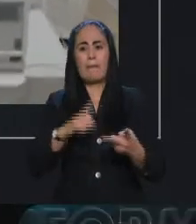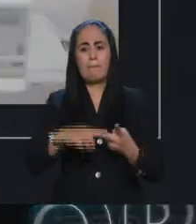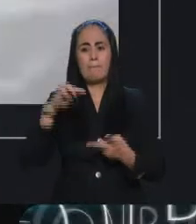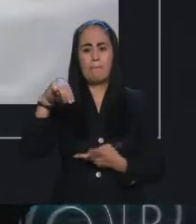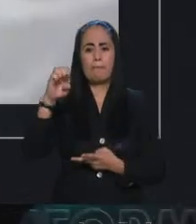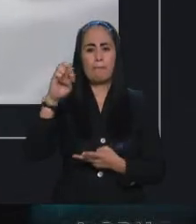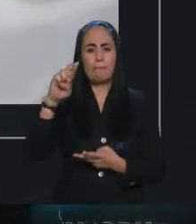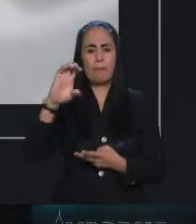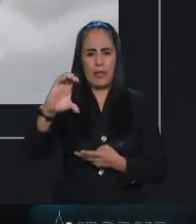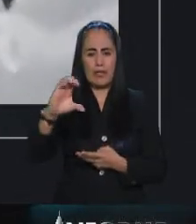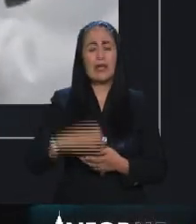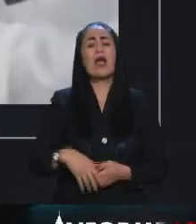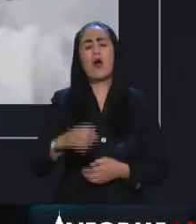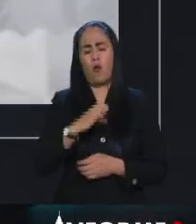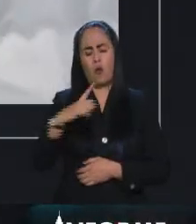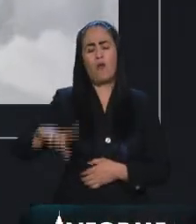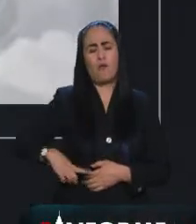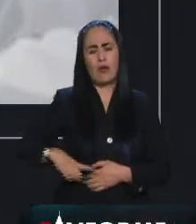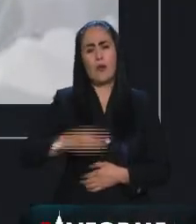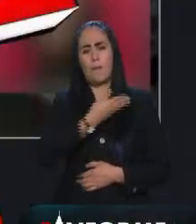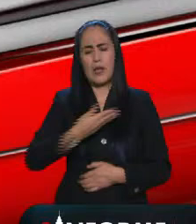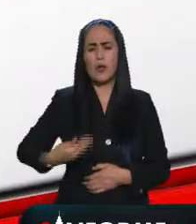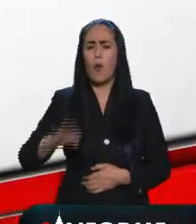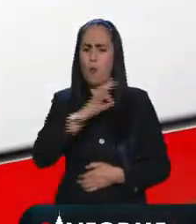adquiridos por el Gobierno de México.